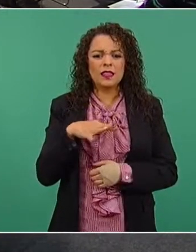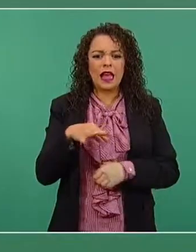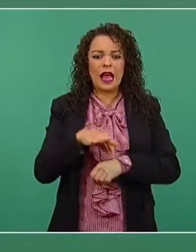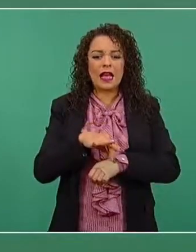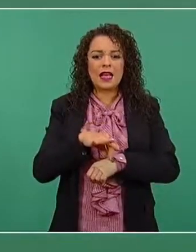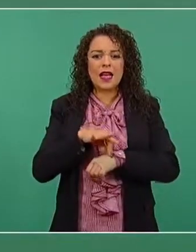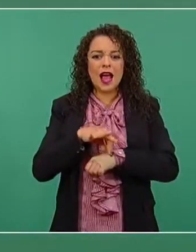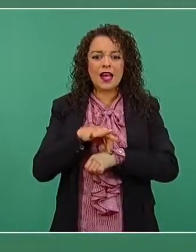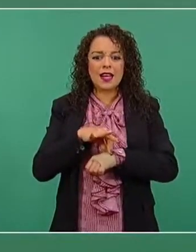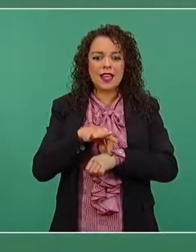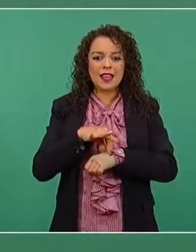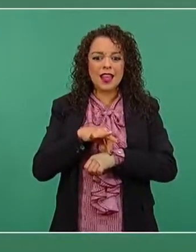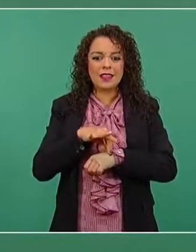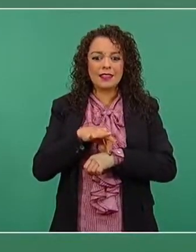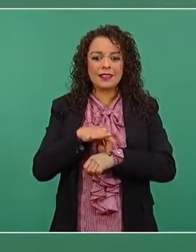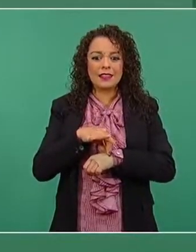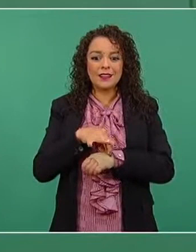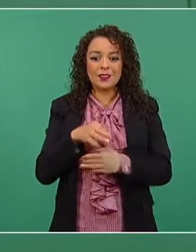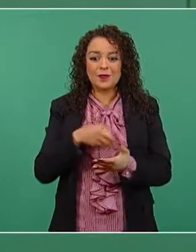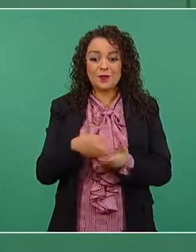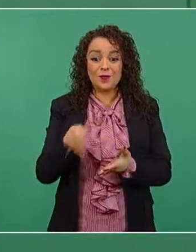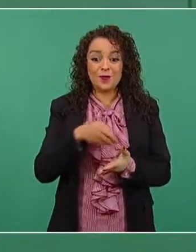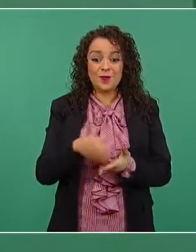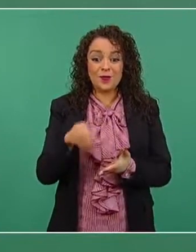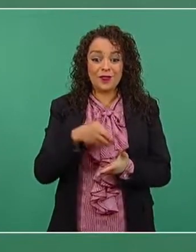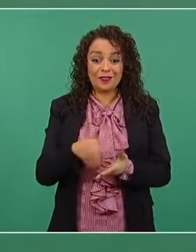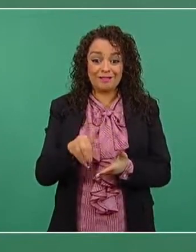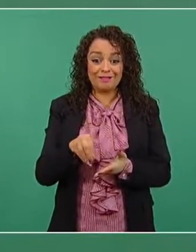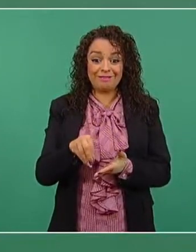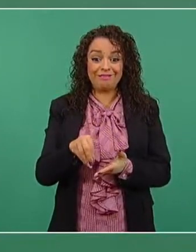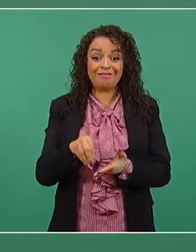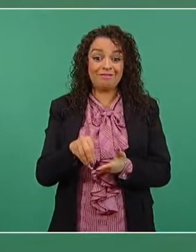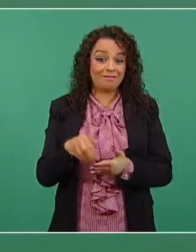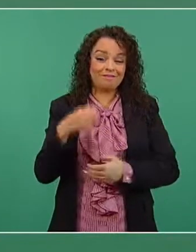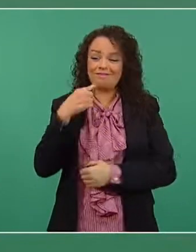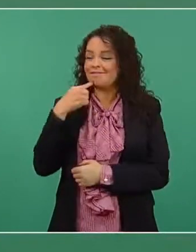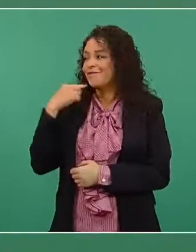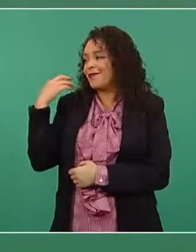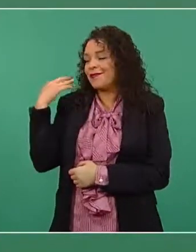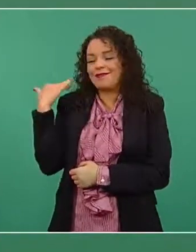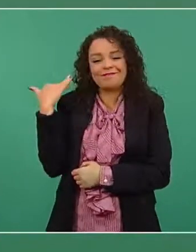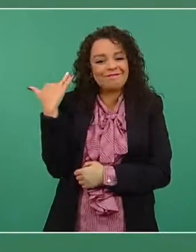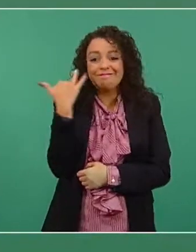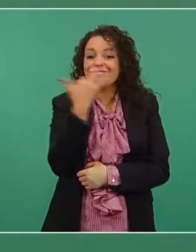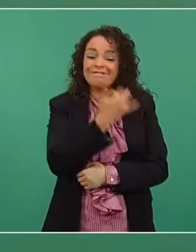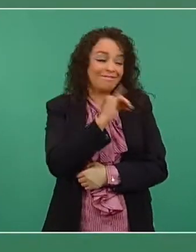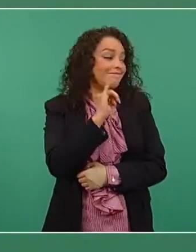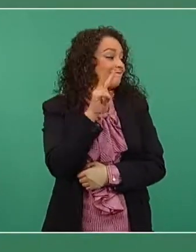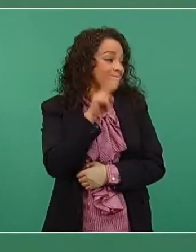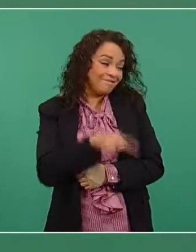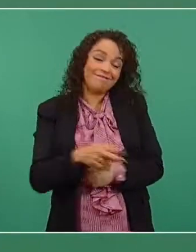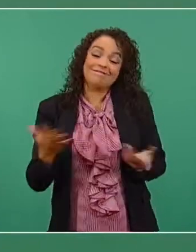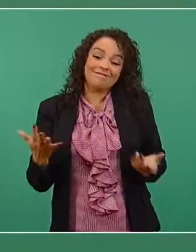muy buenas, porque